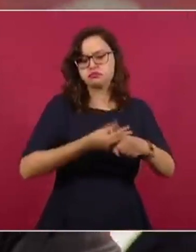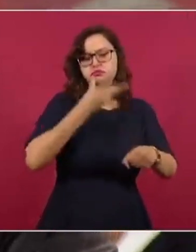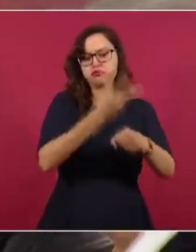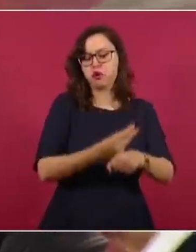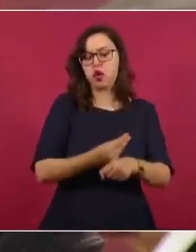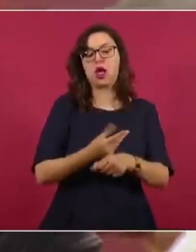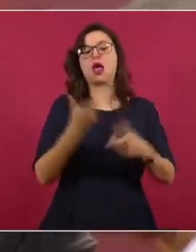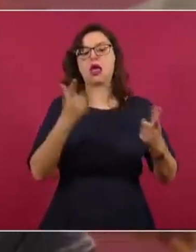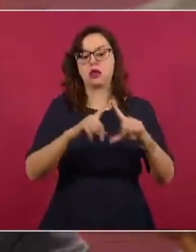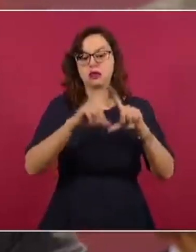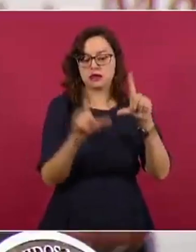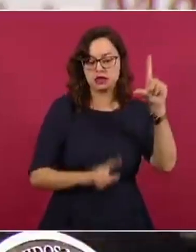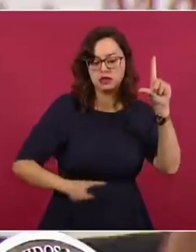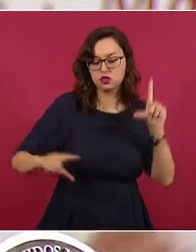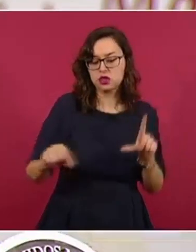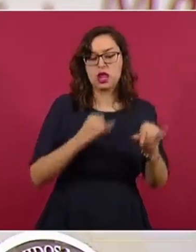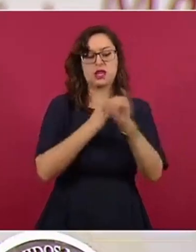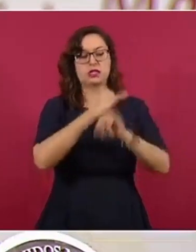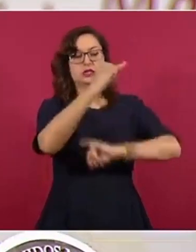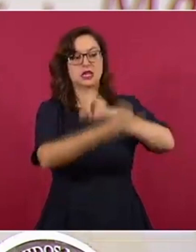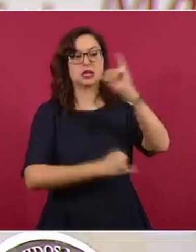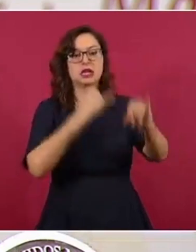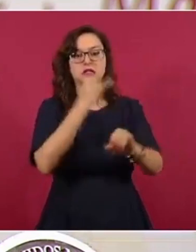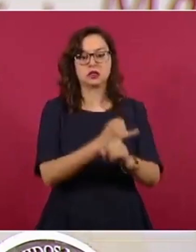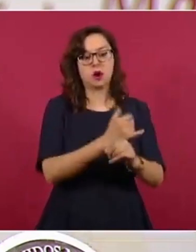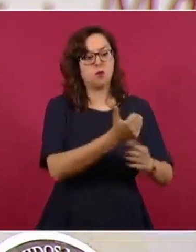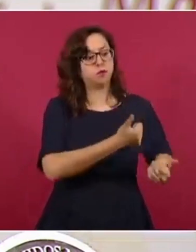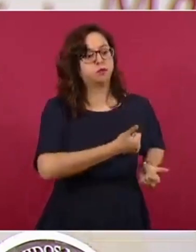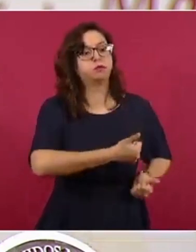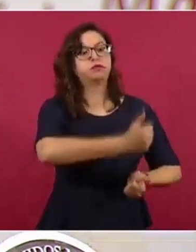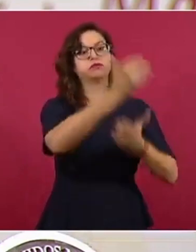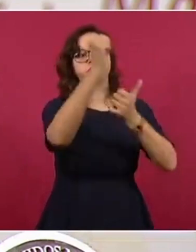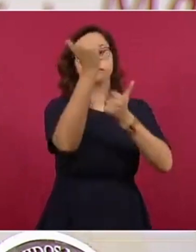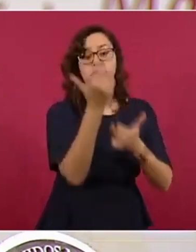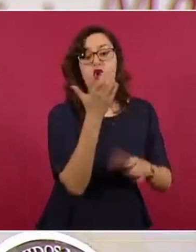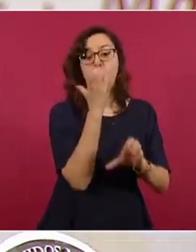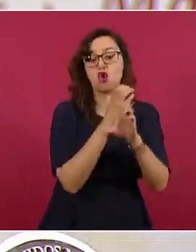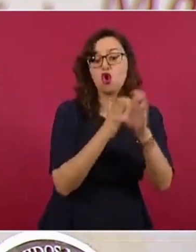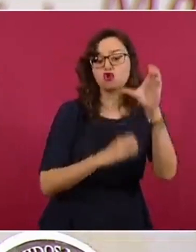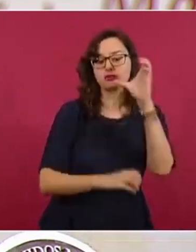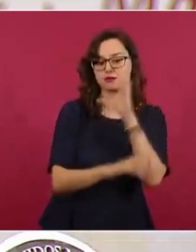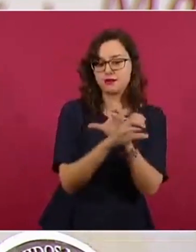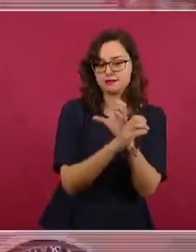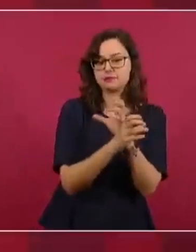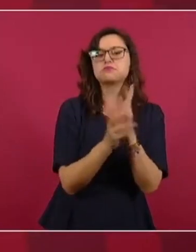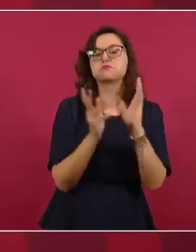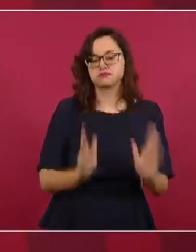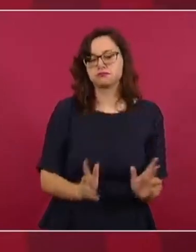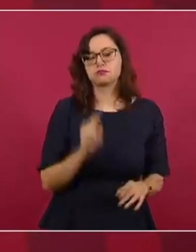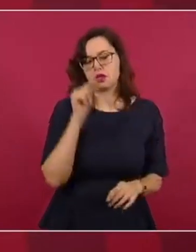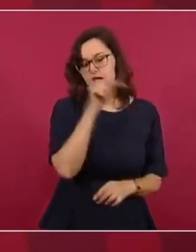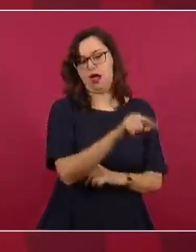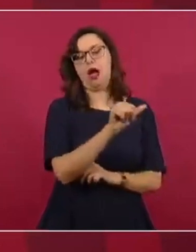carga internacional doméstica y este charters ya estarán operando en el Aeropuerto Internacional Felipe